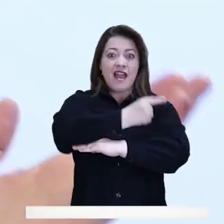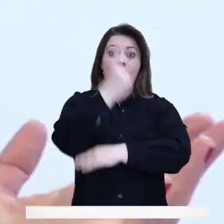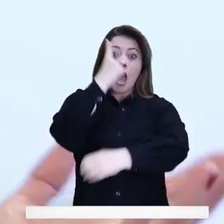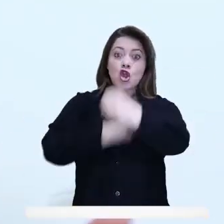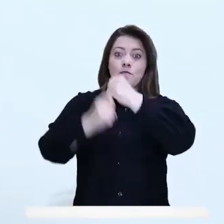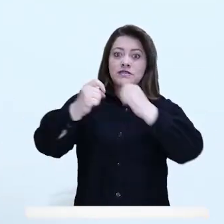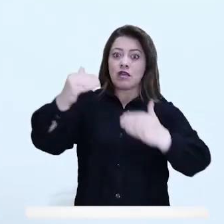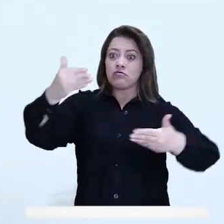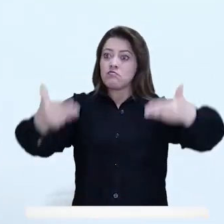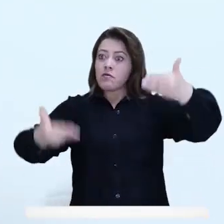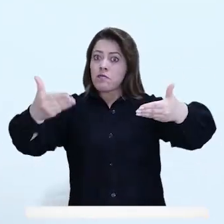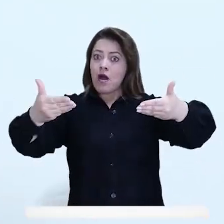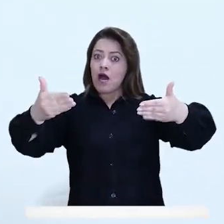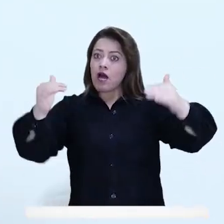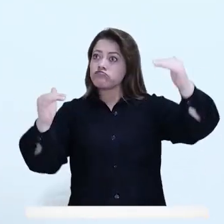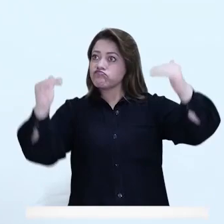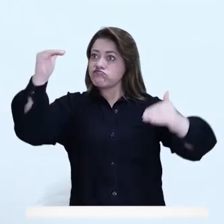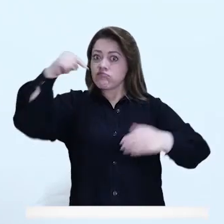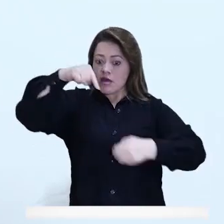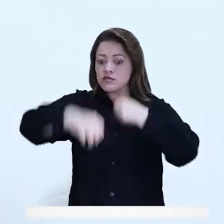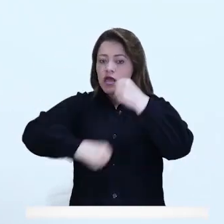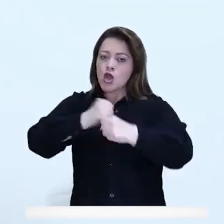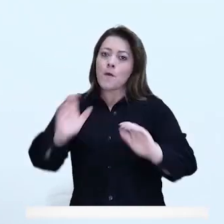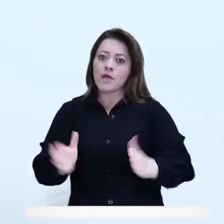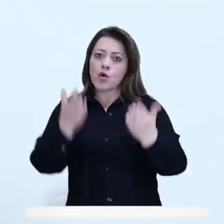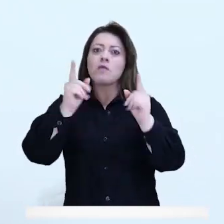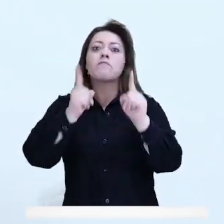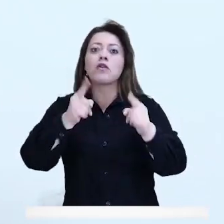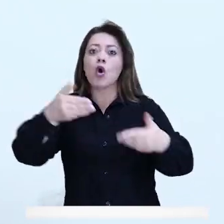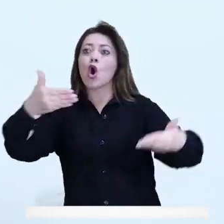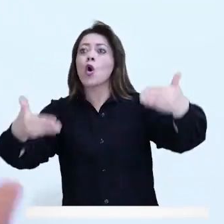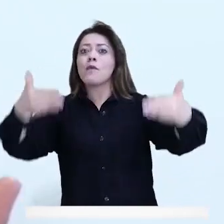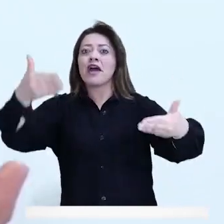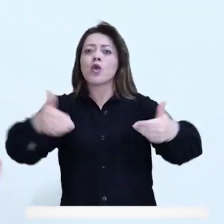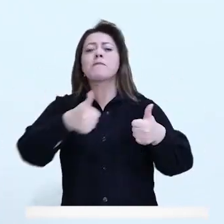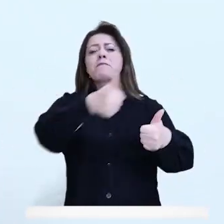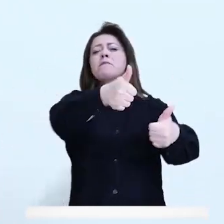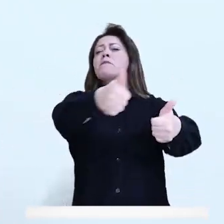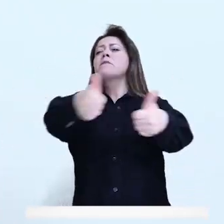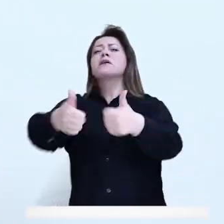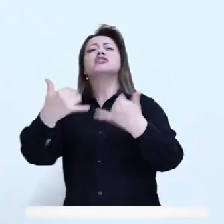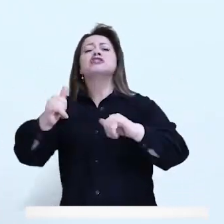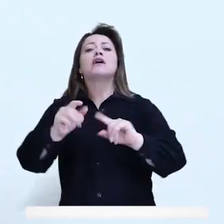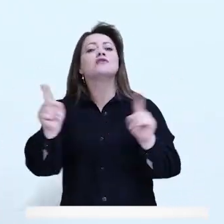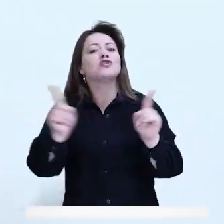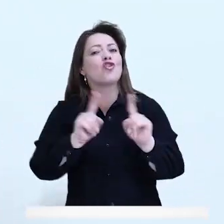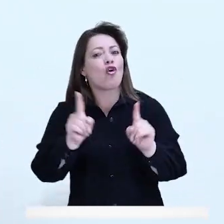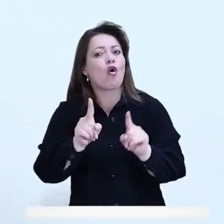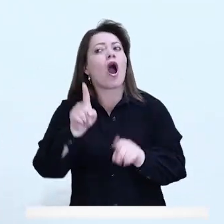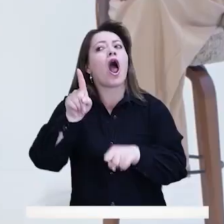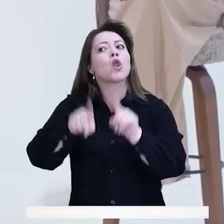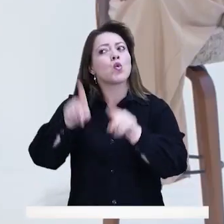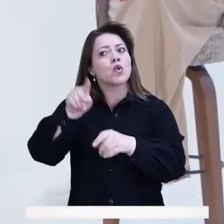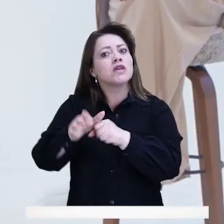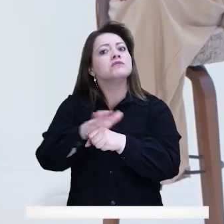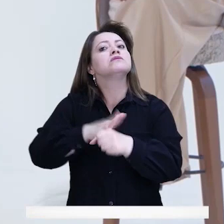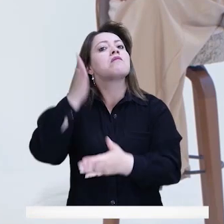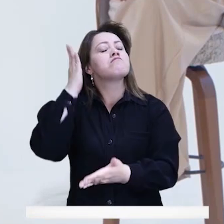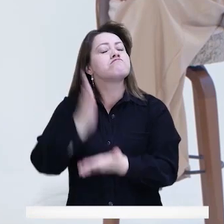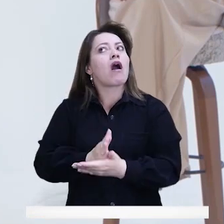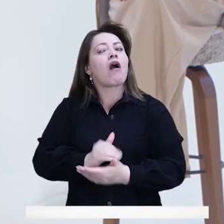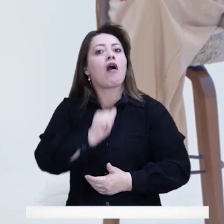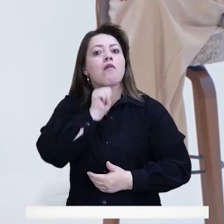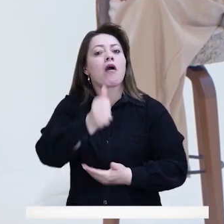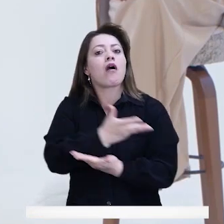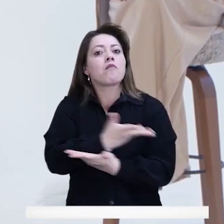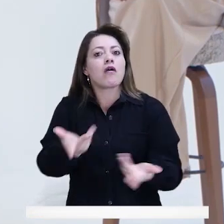relación con el 2021 mejoramos, pero es que no podemos estar comparándonos y diciendo que todo va bien cuando la ciudad va mal. Pero además con un